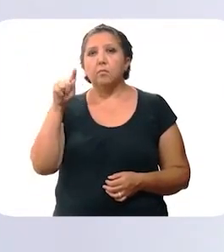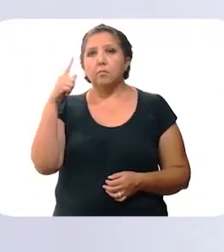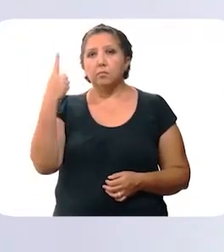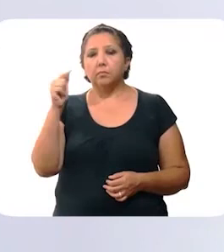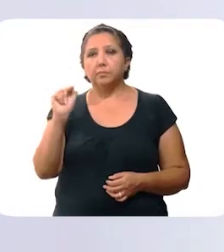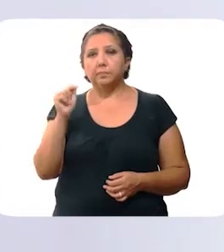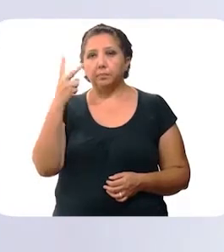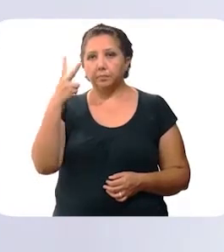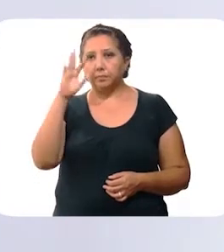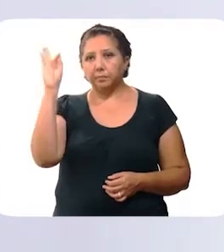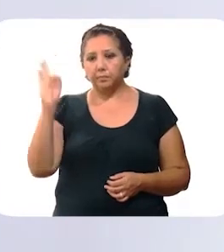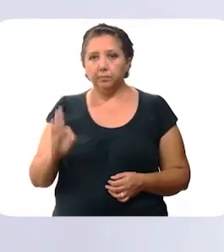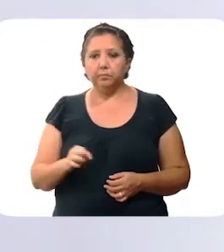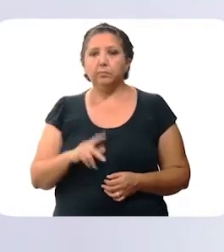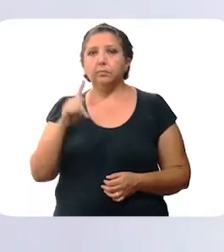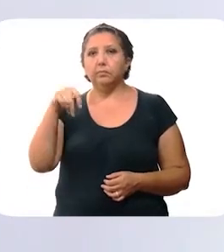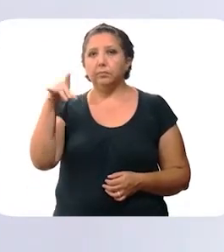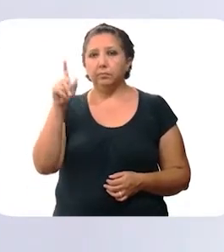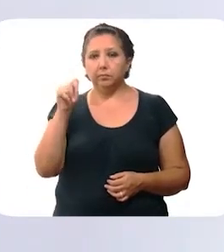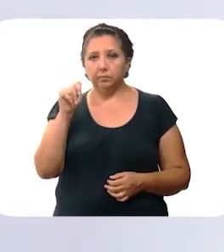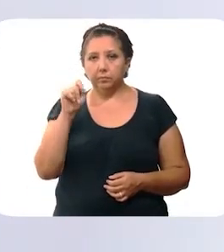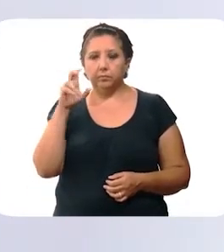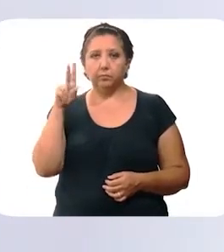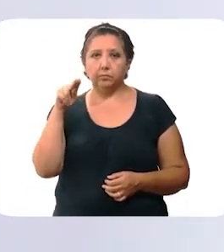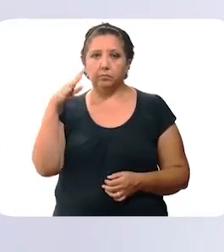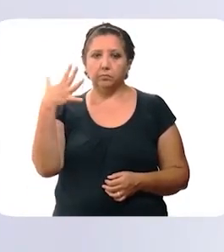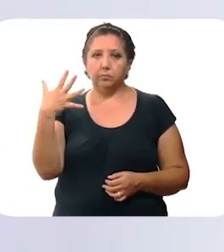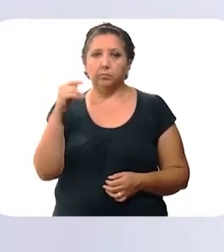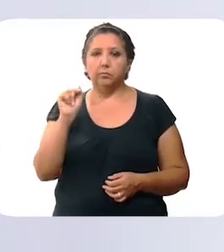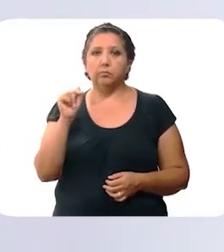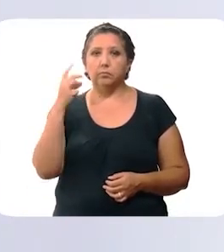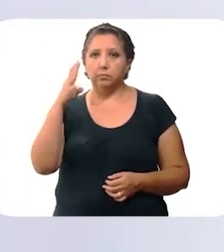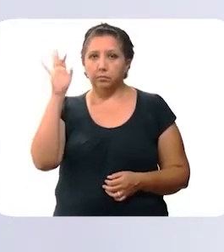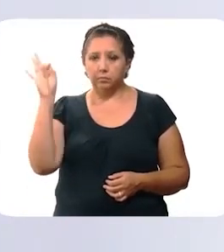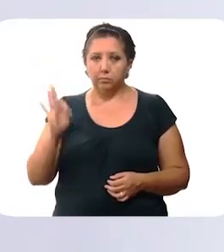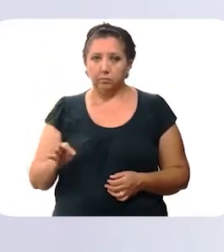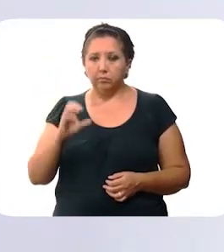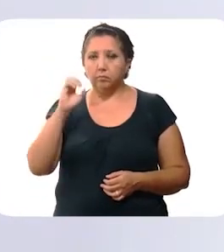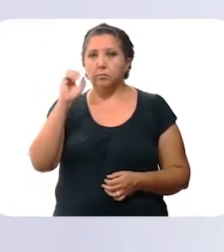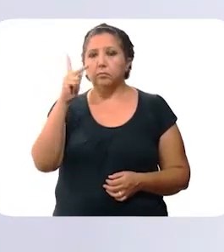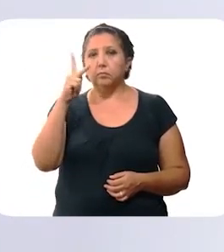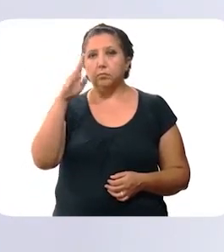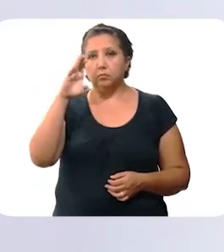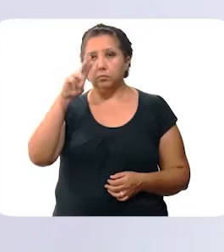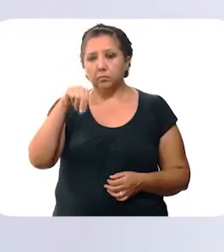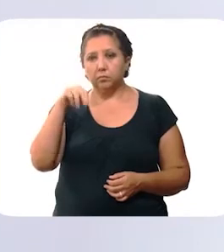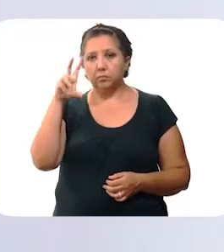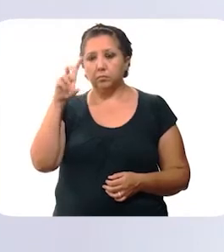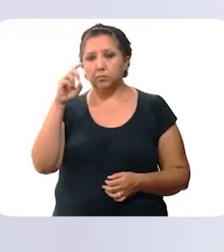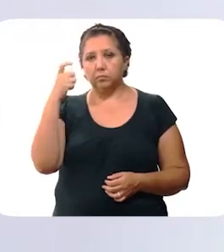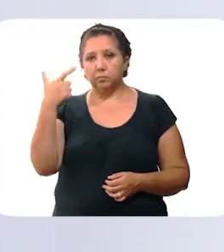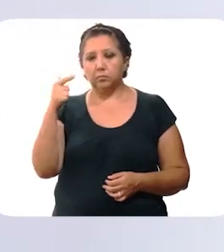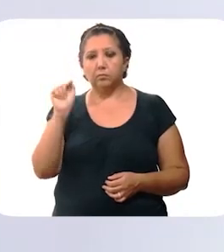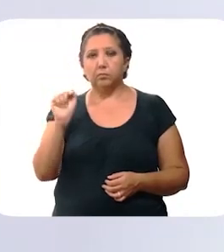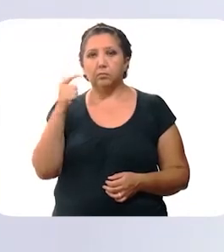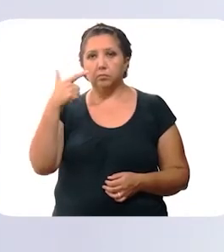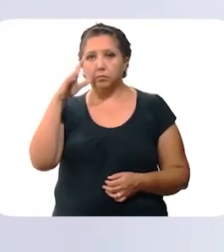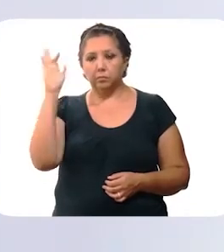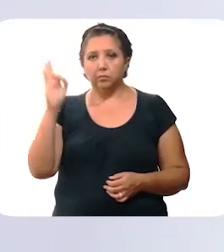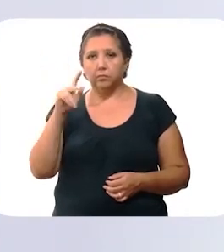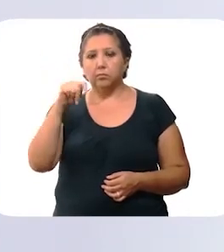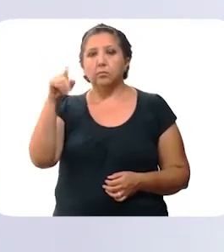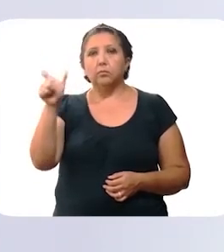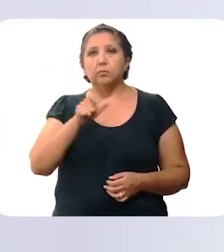.2%, Tequit 85.3%, Opichén 37.7%,